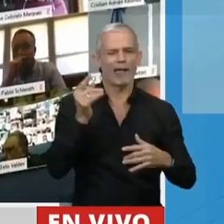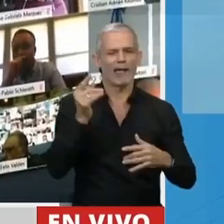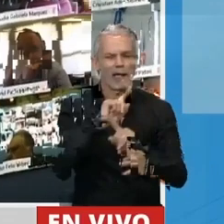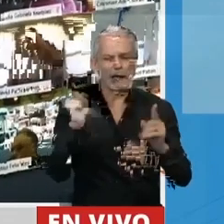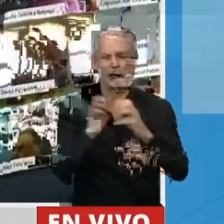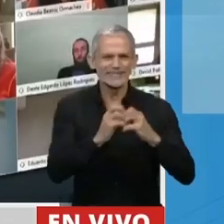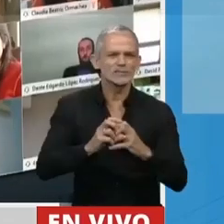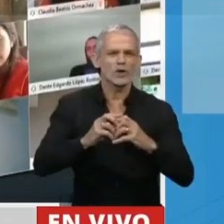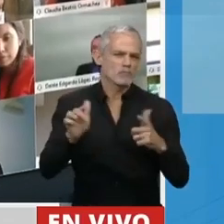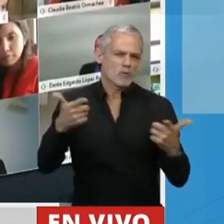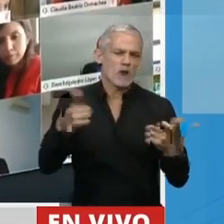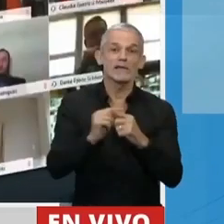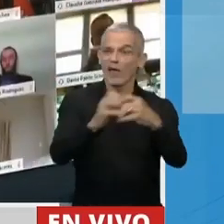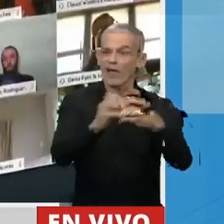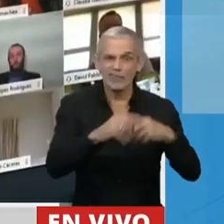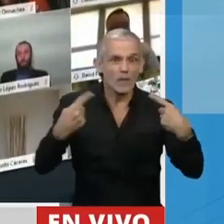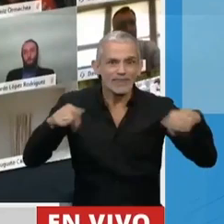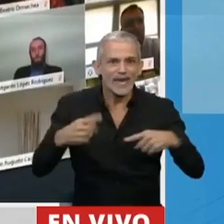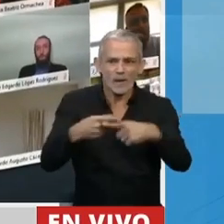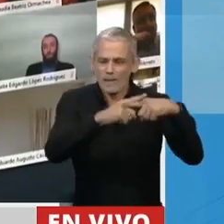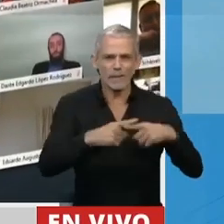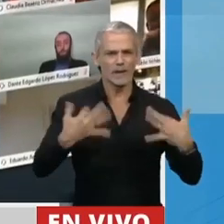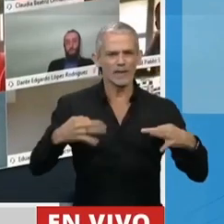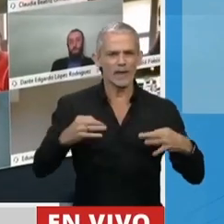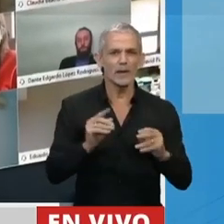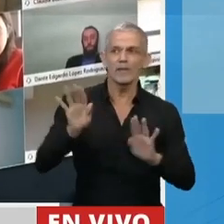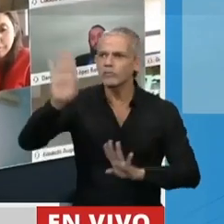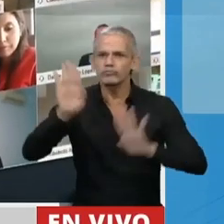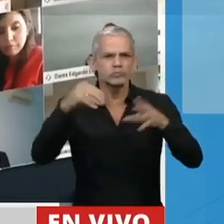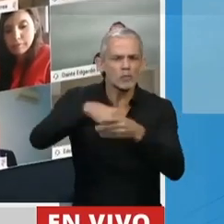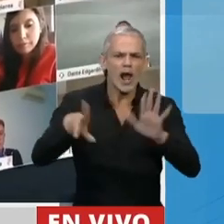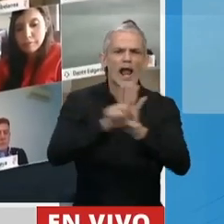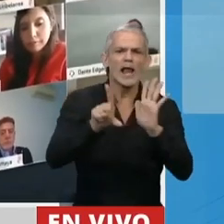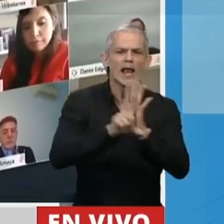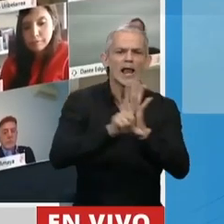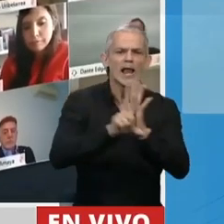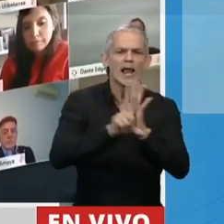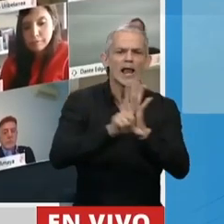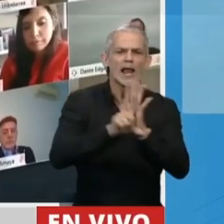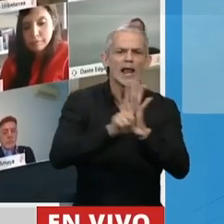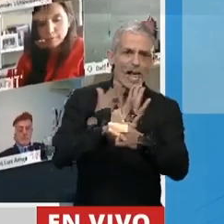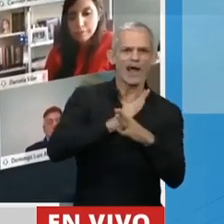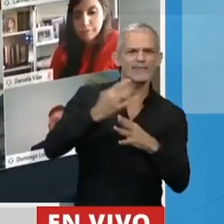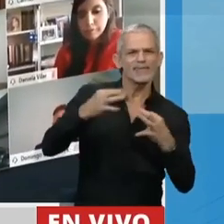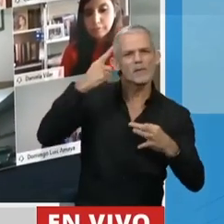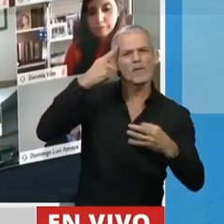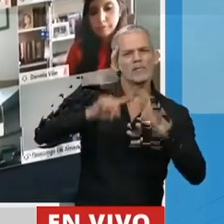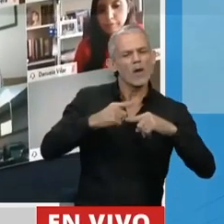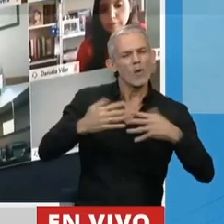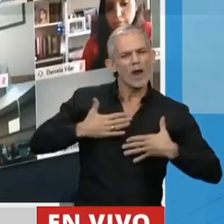sesión si no hay debate, no es una sesión si no se pueden votar leyes en las que no estemos previamente de acuerdo.